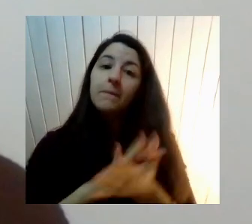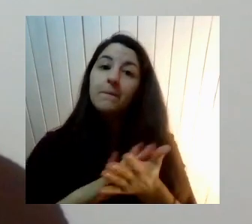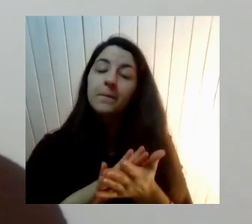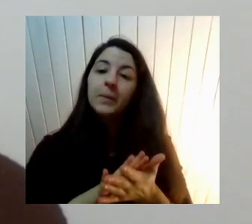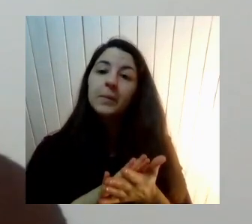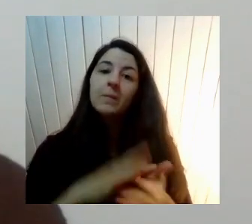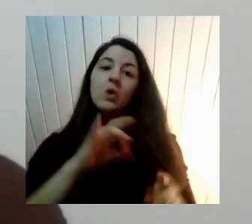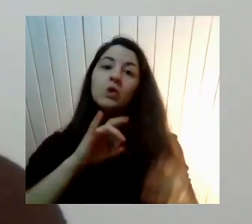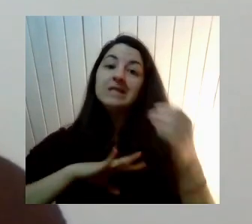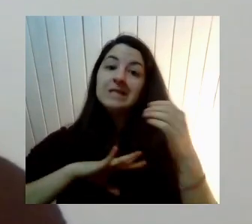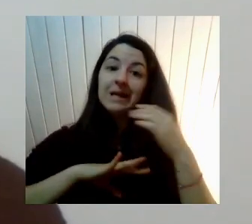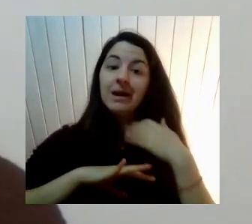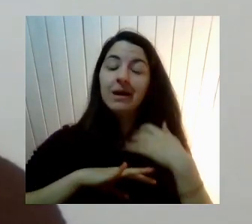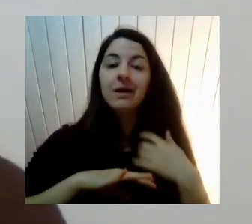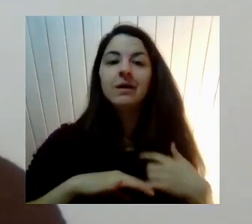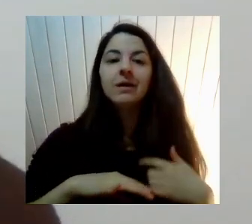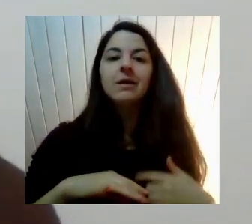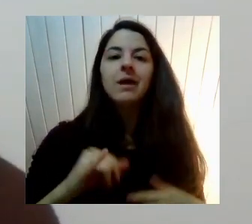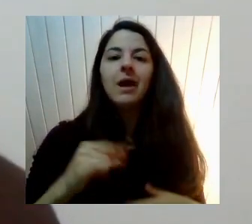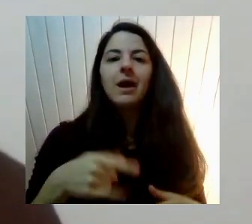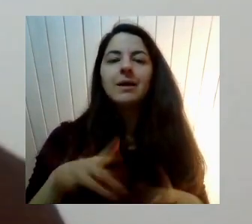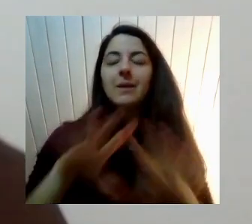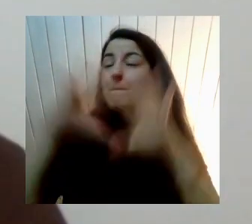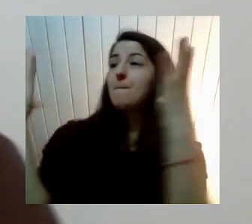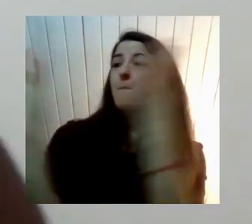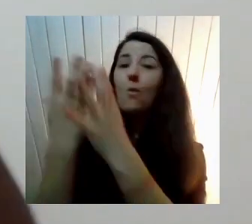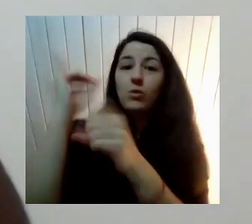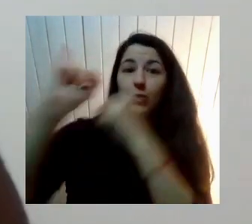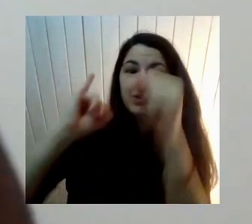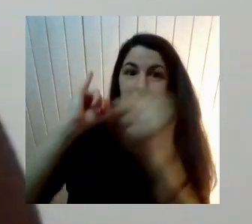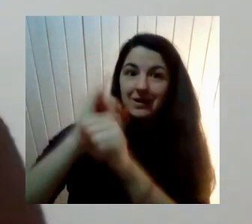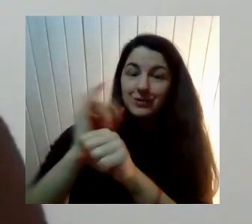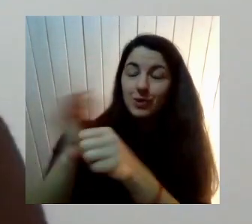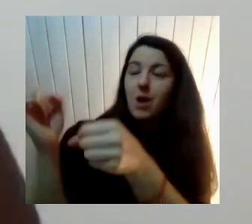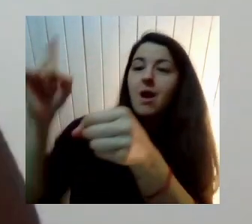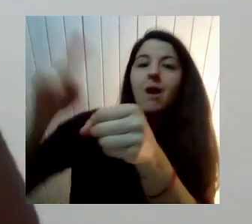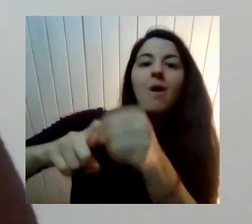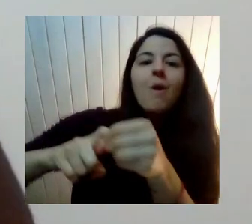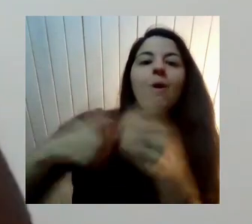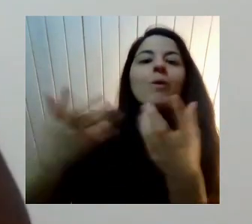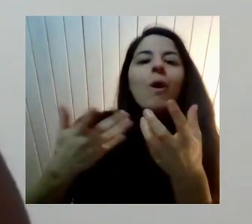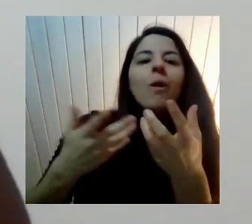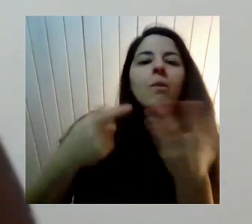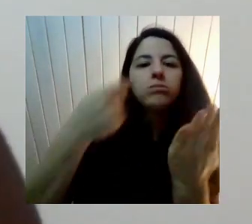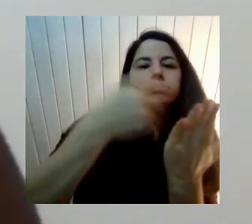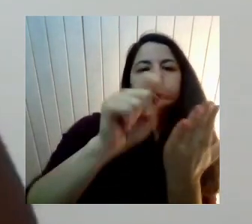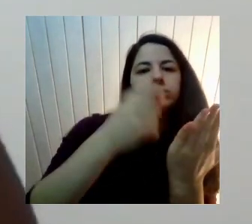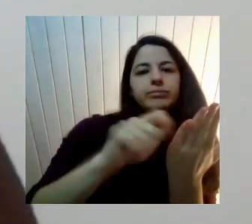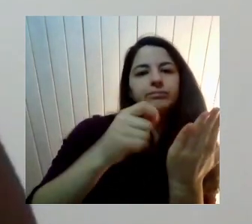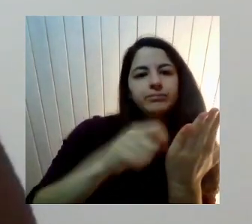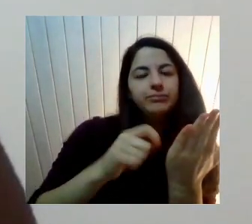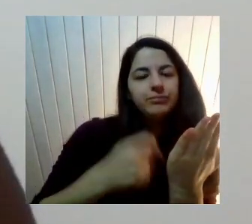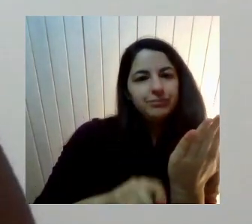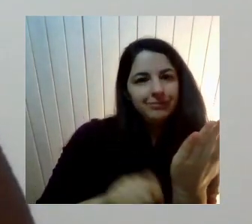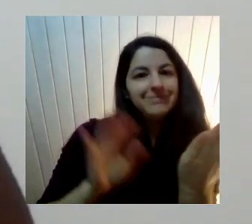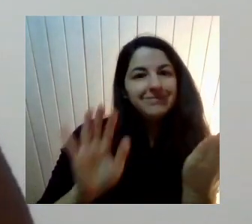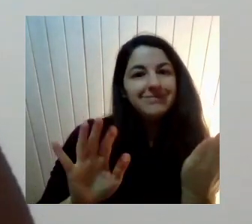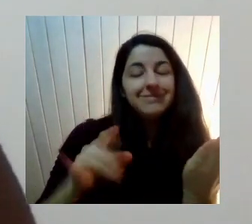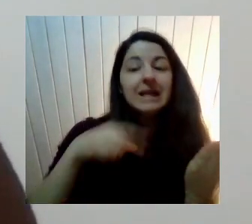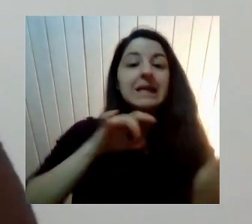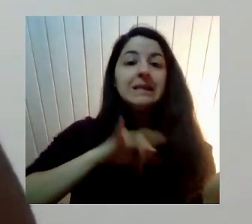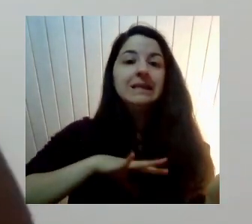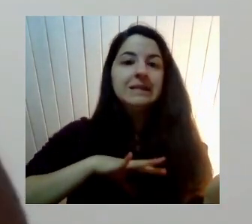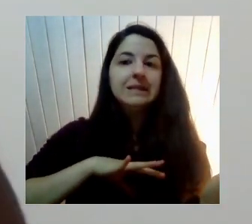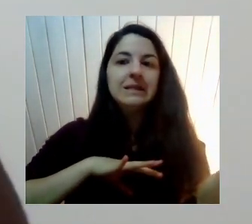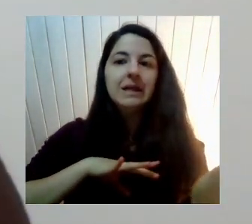En acuerdos Internacionales O pertenecer A organismos Internacionales Es cumplir Con ciertos requisitos Uno de esos Es que en Existe educación sexual